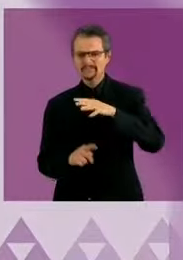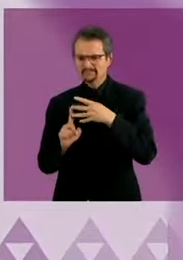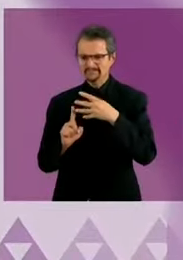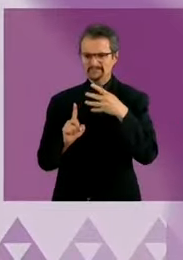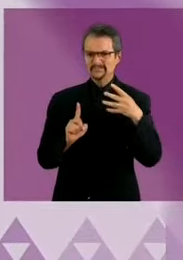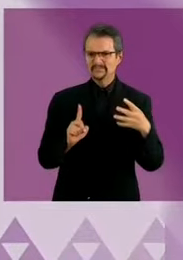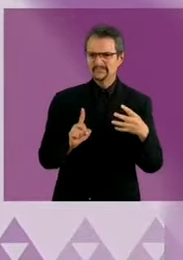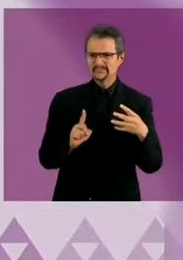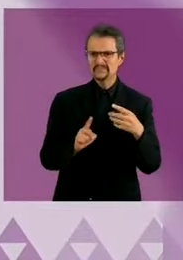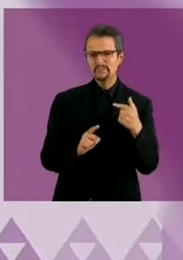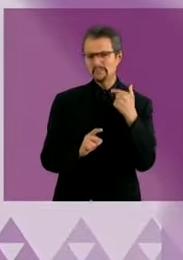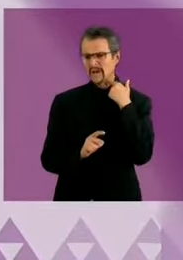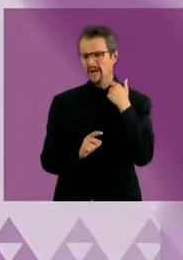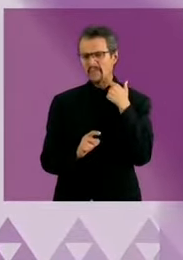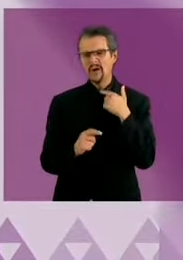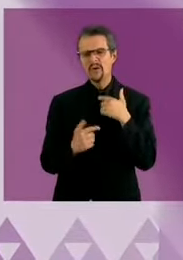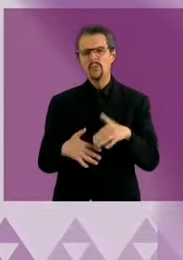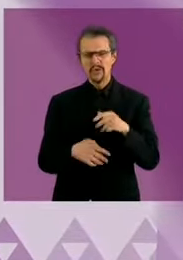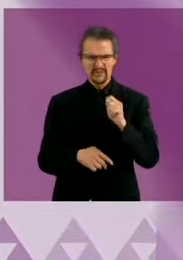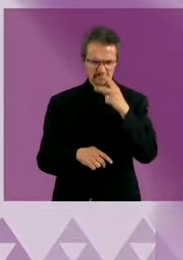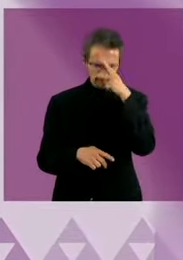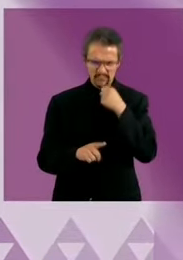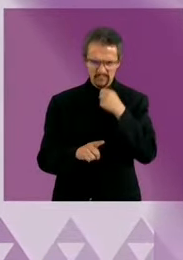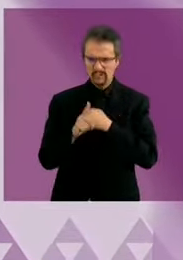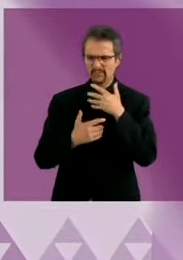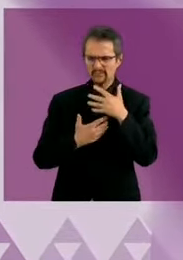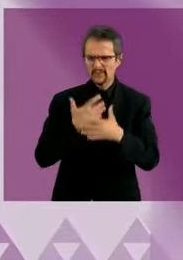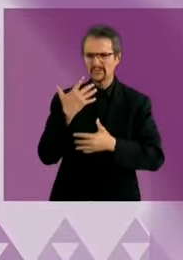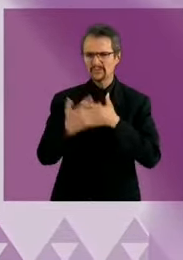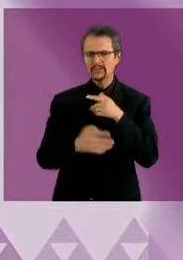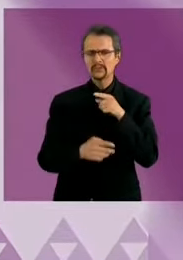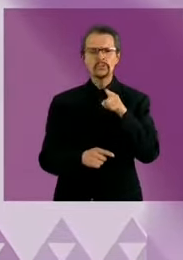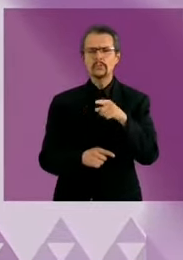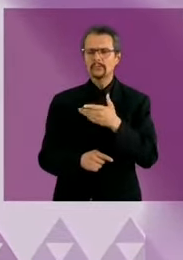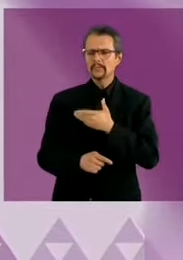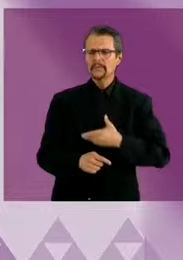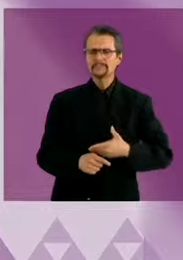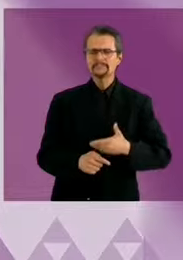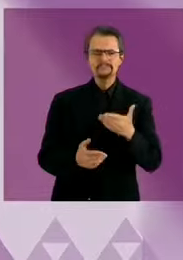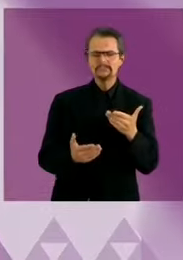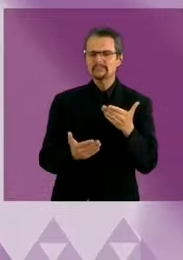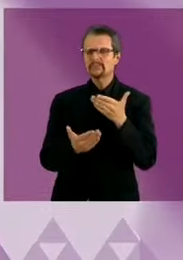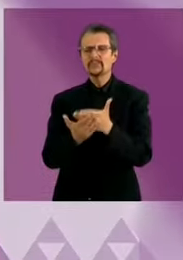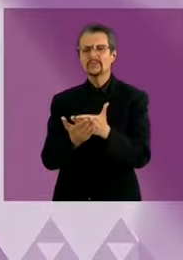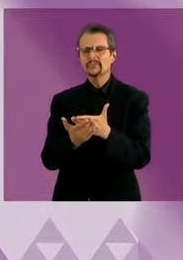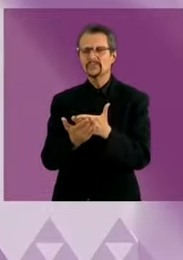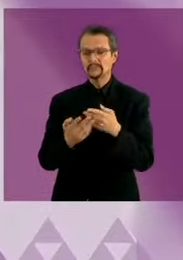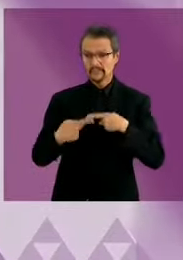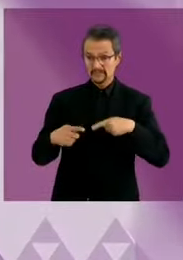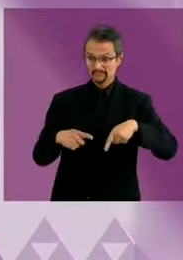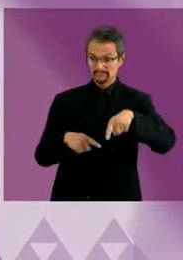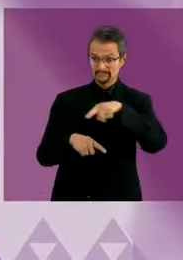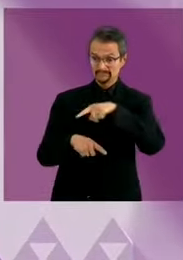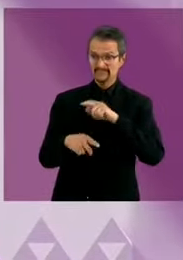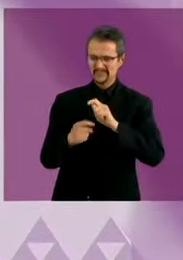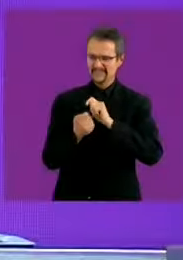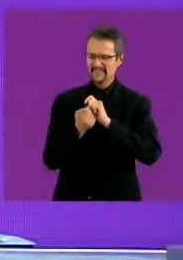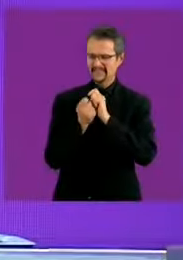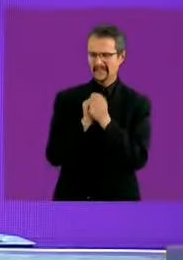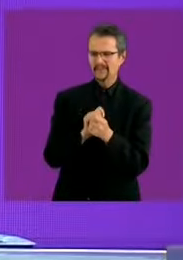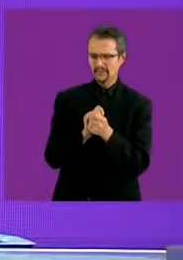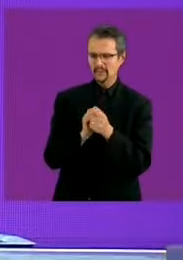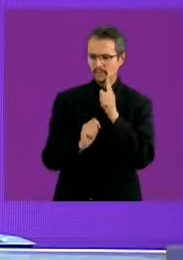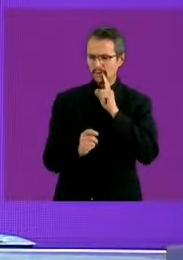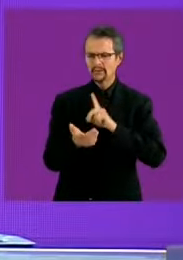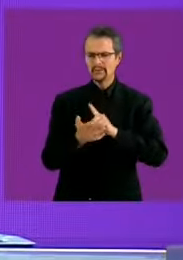nacional ¿qué acciones tomaría su gobierno para asegurar los derechos humanos de las personas trans? candidata Sheinbaum sí,